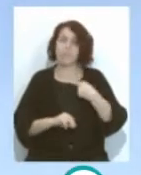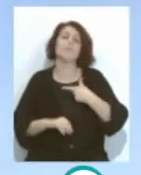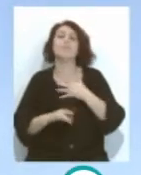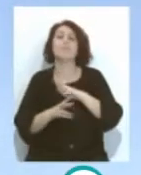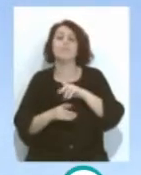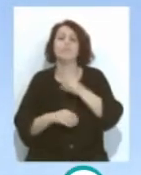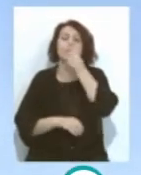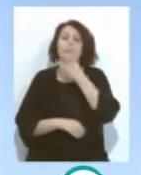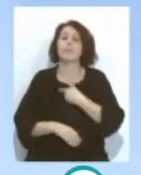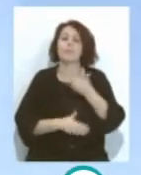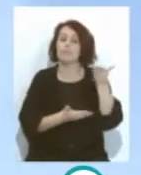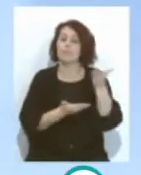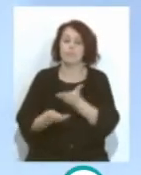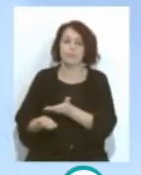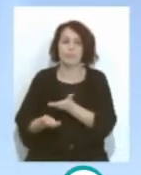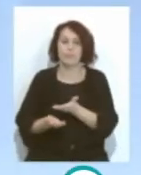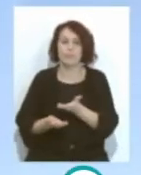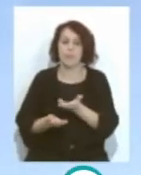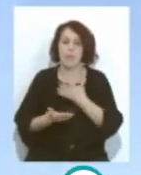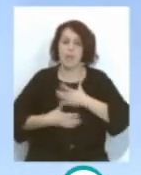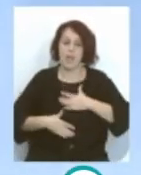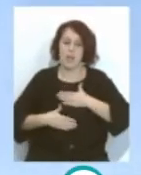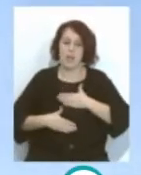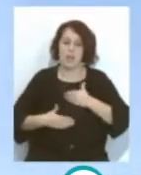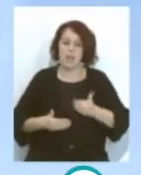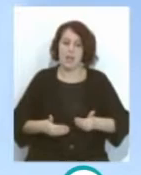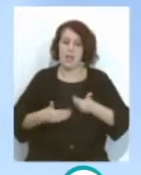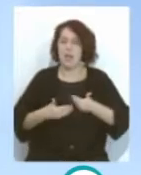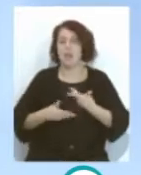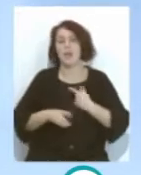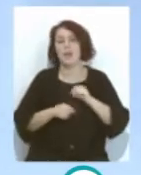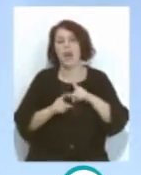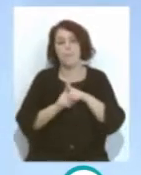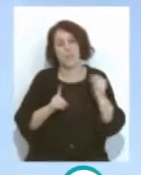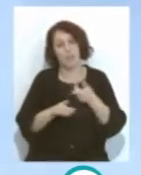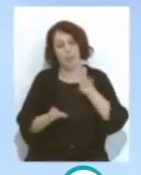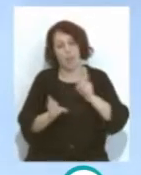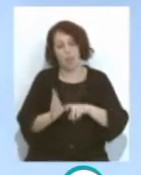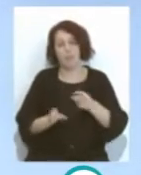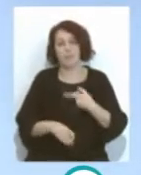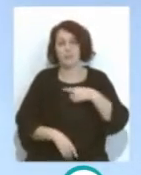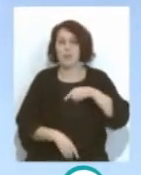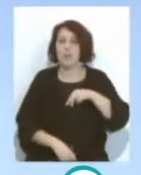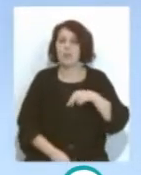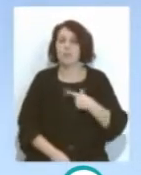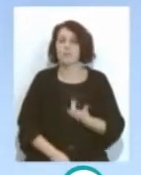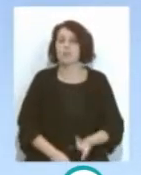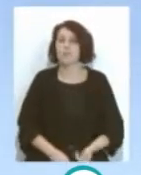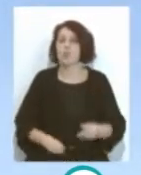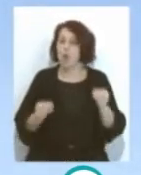noticia De la llegada De vestirse de corto Del Pacha Espino La llegada De Rubén